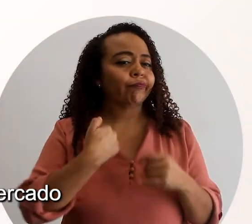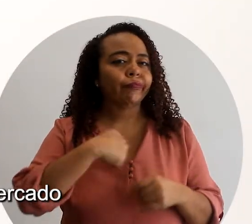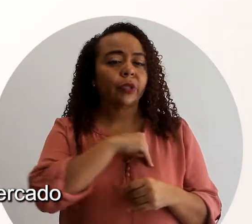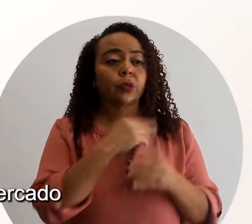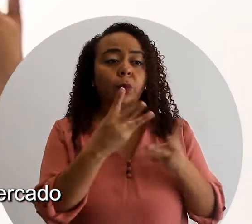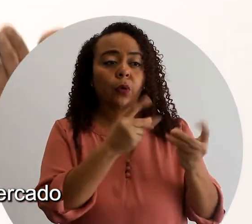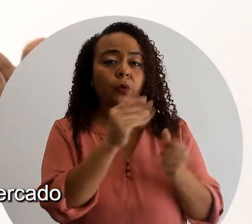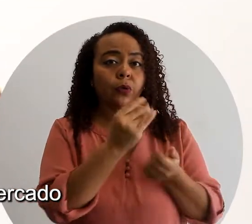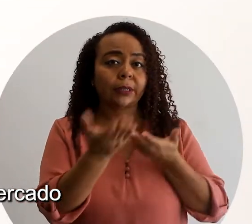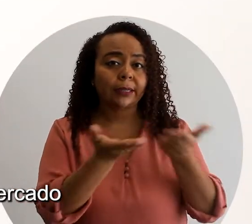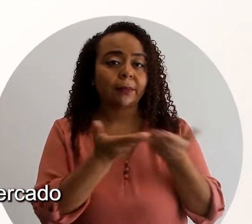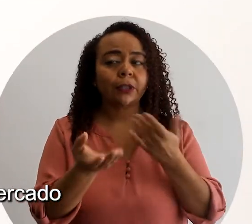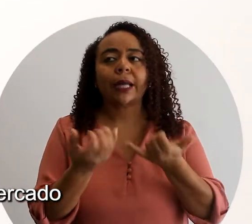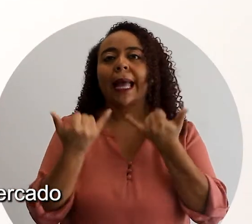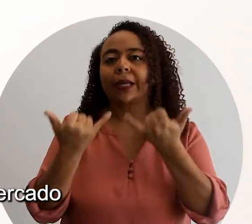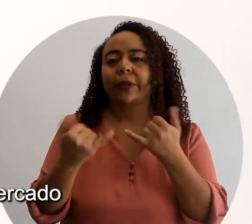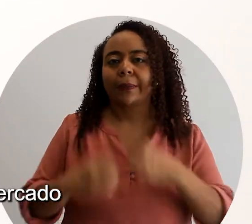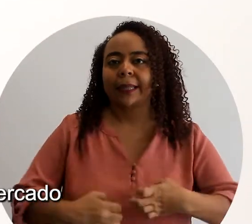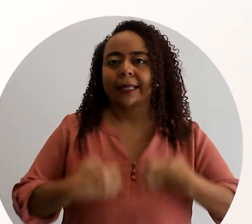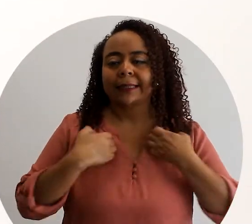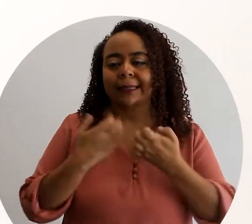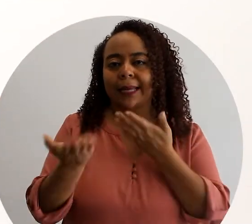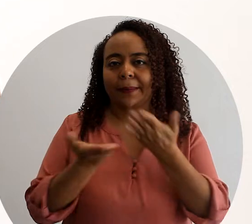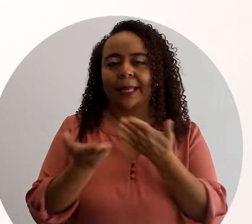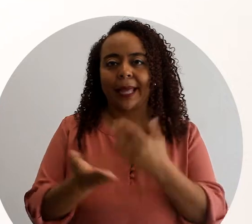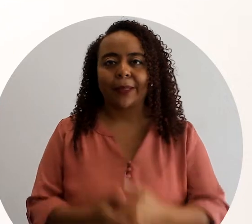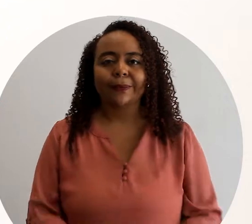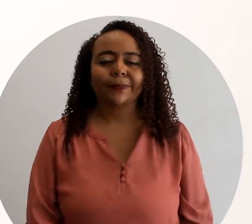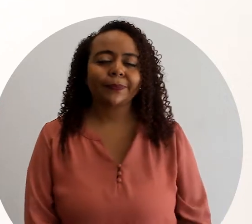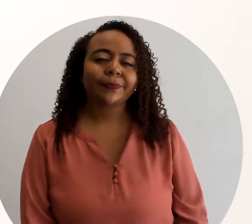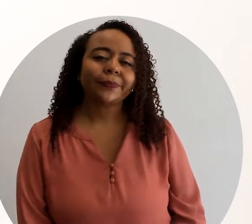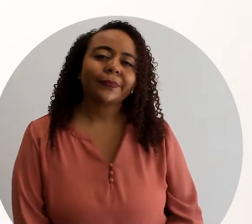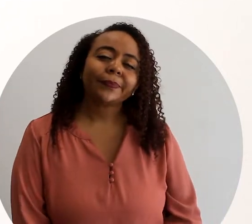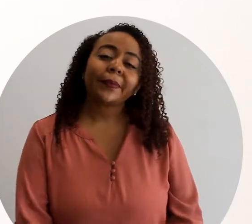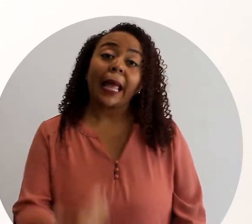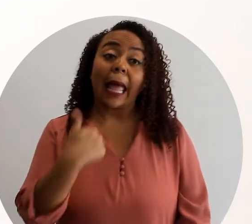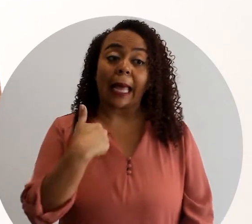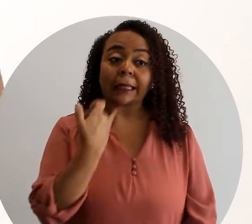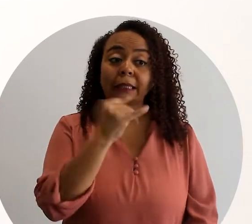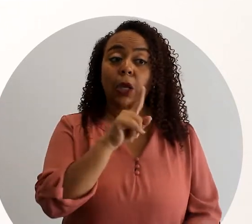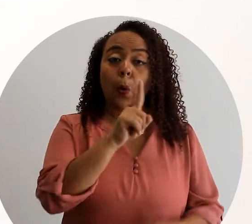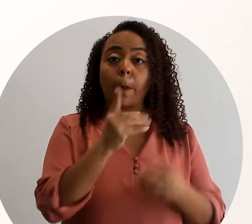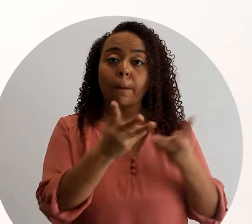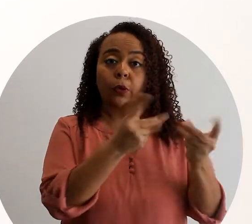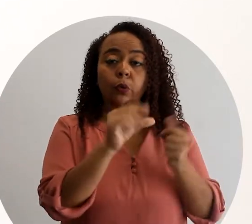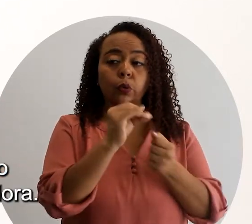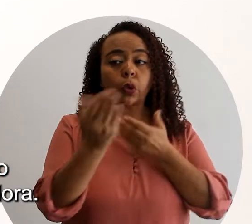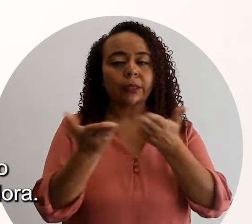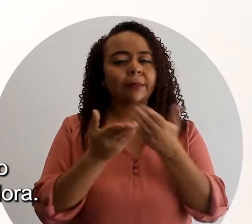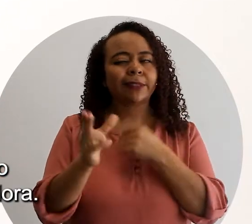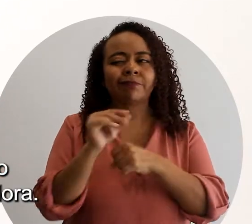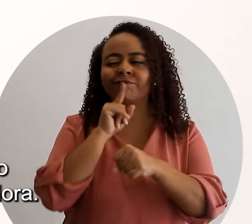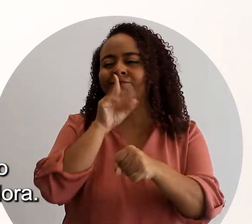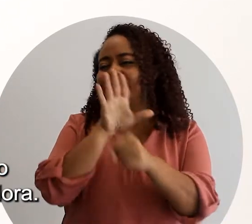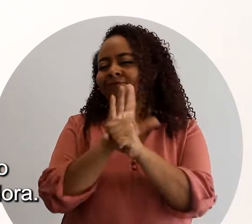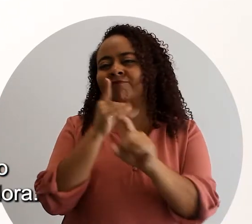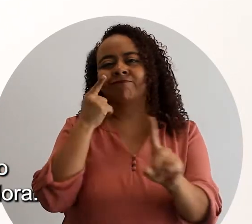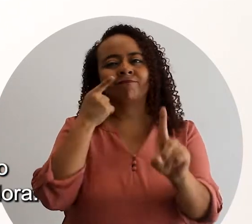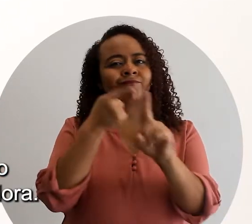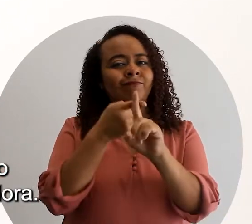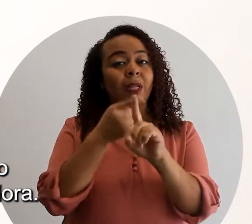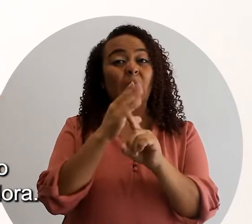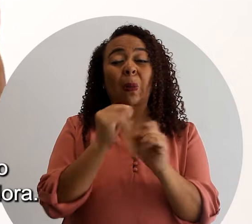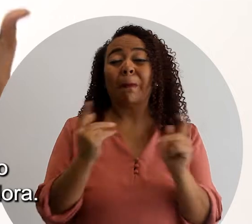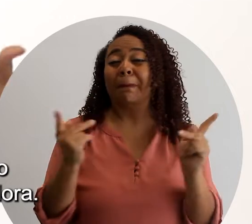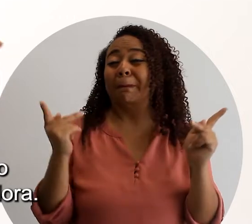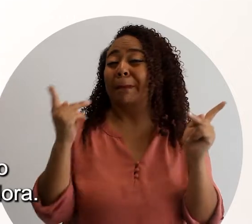servicios que actualmente existen en el mercado. Se presentan cuando un producto o servicio no está cumpliendo su objetivo, o peor